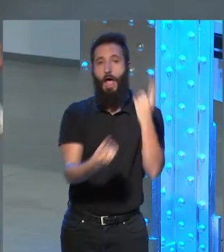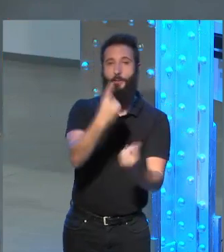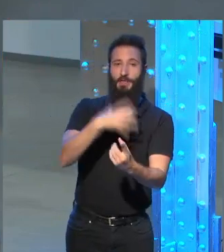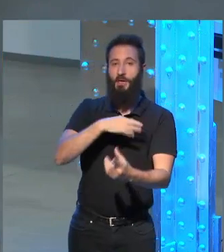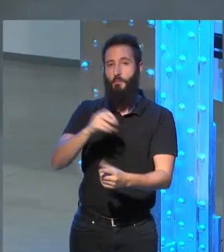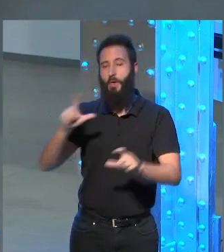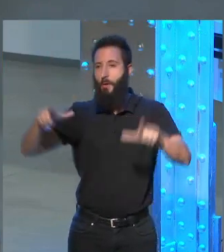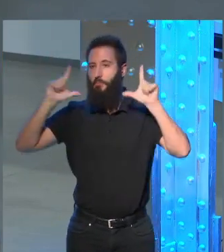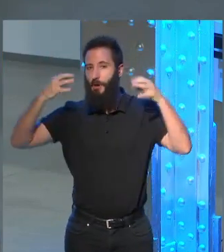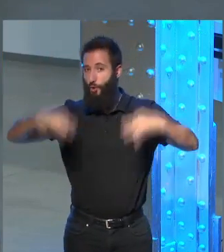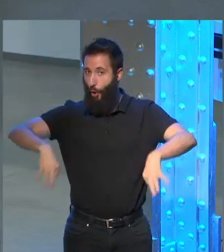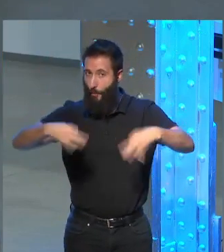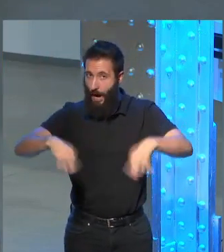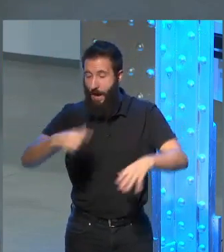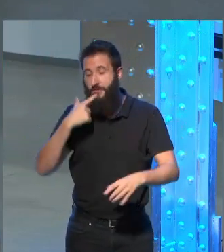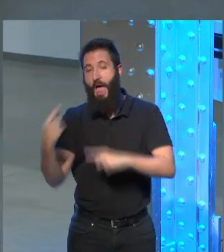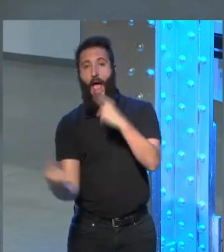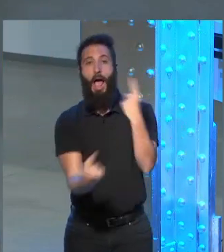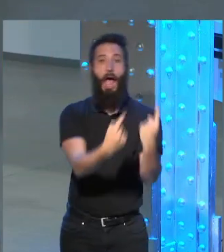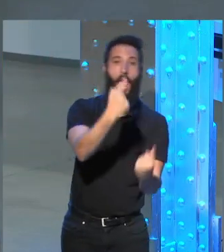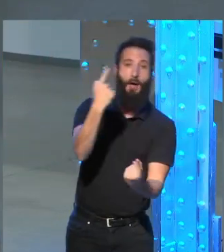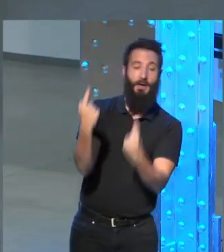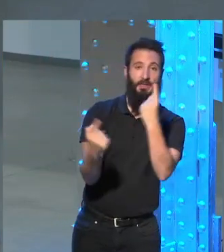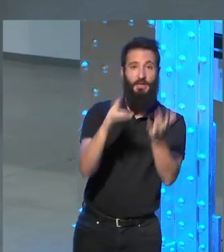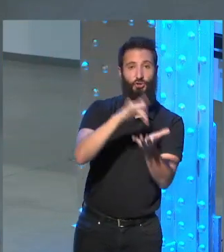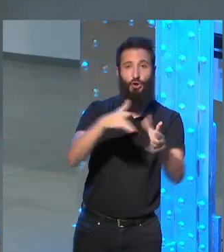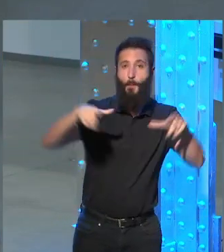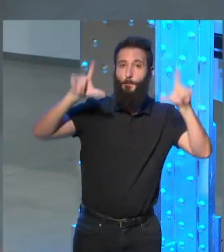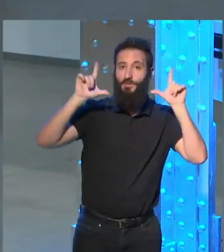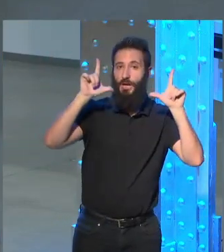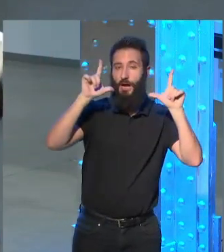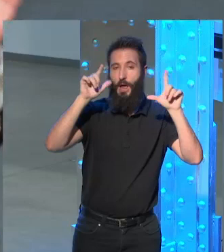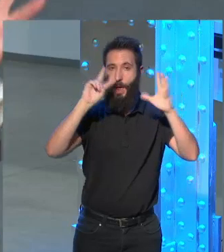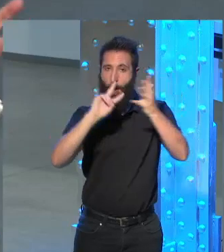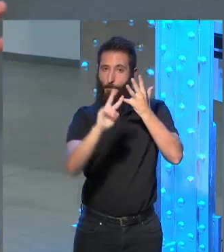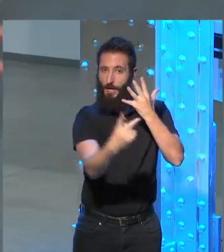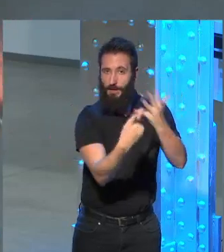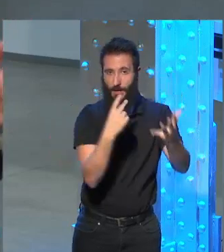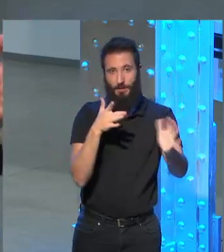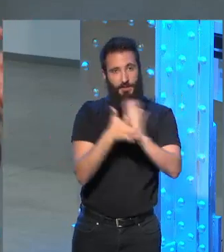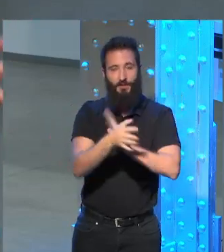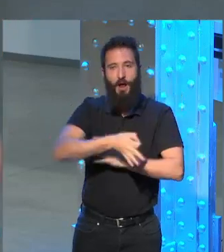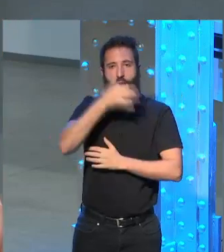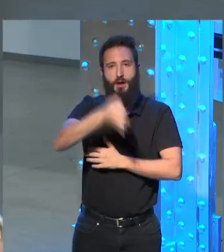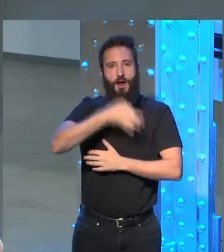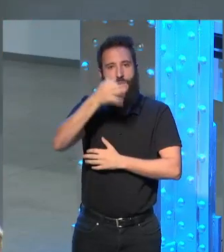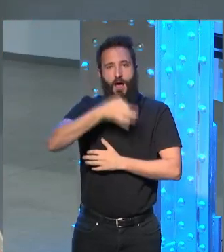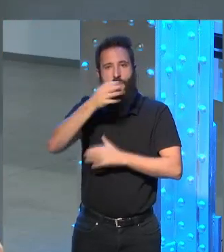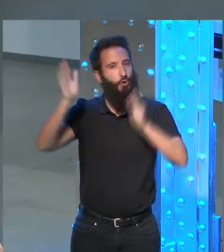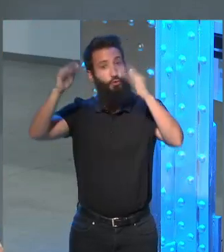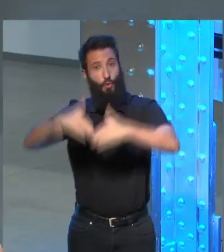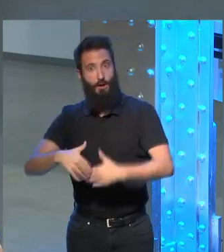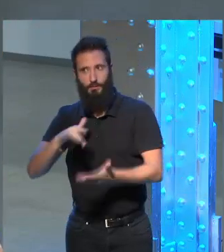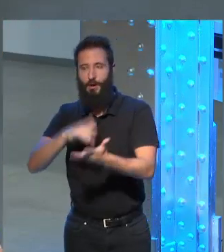los otros personajes que a veces es un personaje invisible un narrador omnisciente que no forma parte de lo